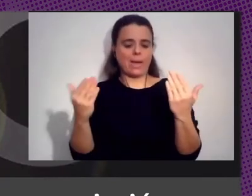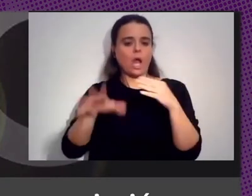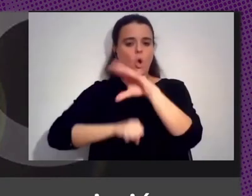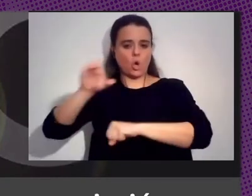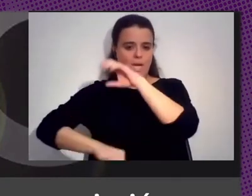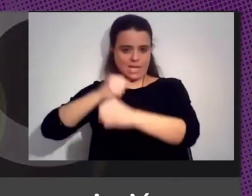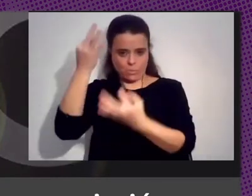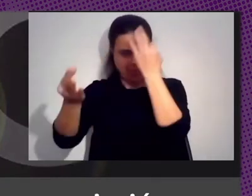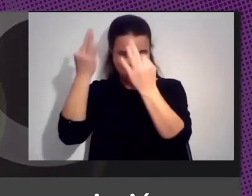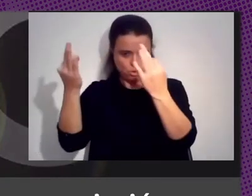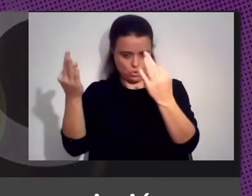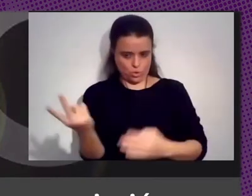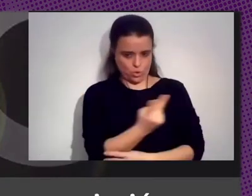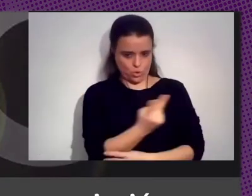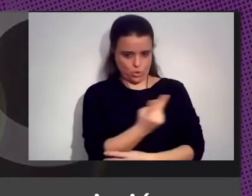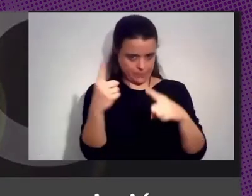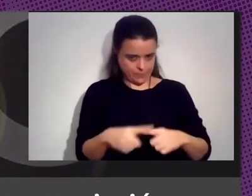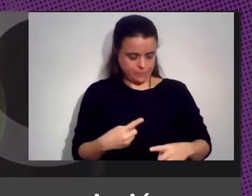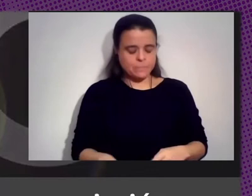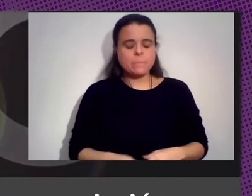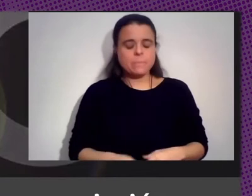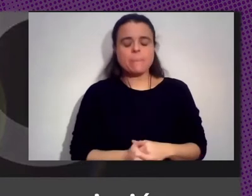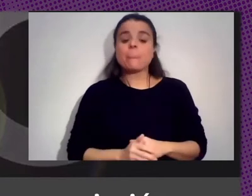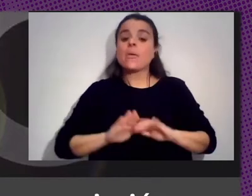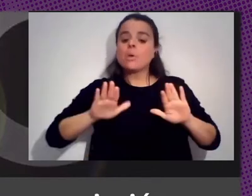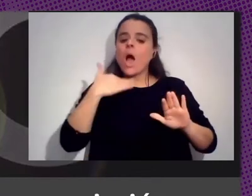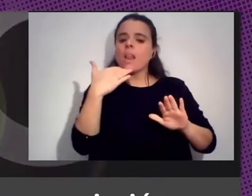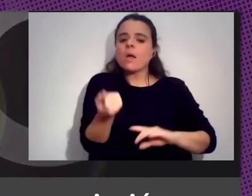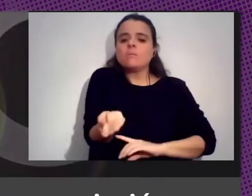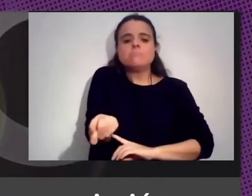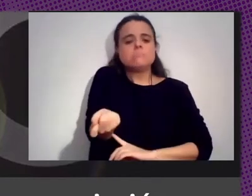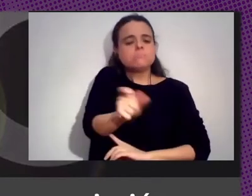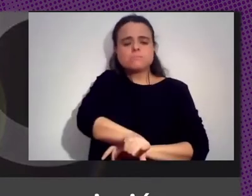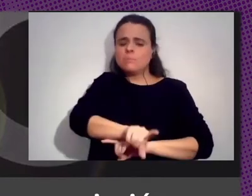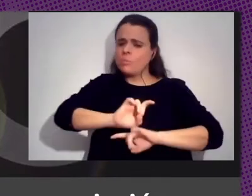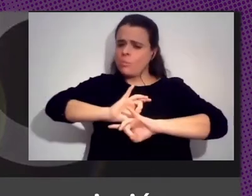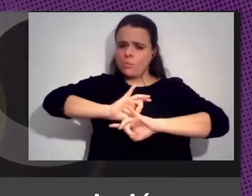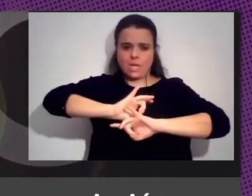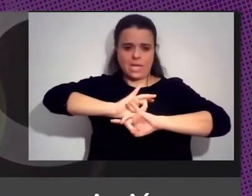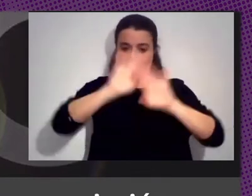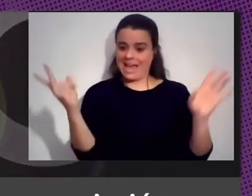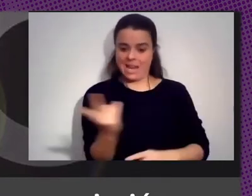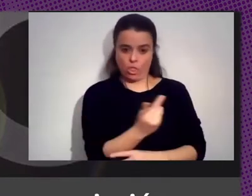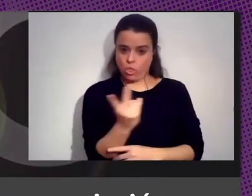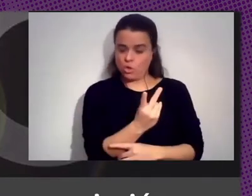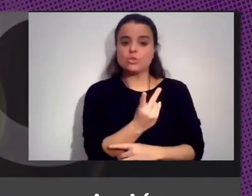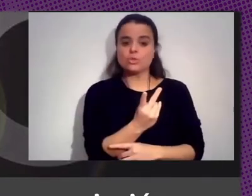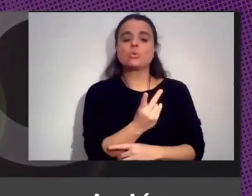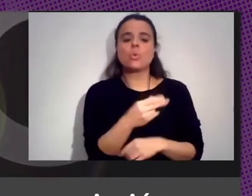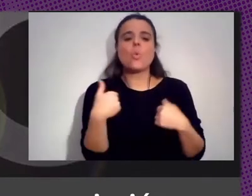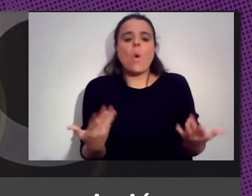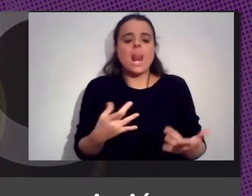Pero Hay Una Semejanza Muy Clara Entre Los Dos Colonialismos Y Esta Es La Función